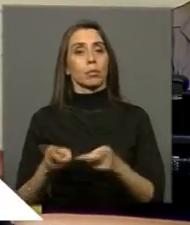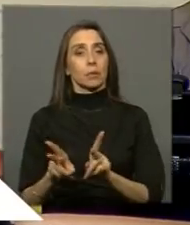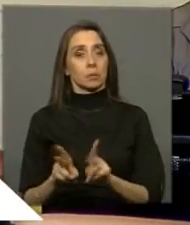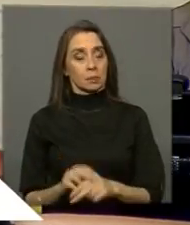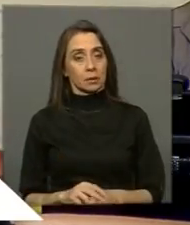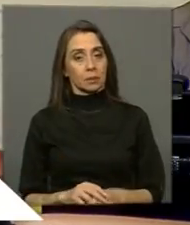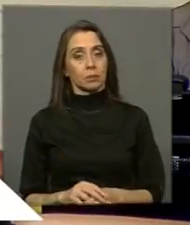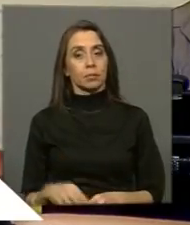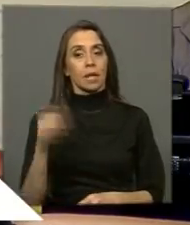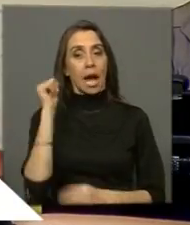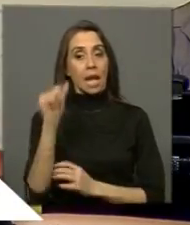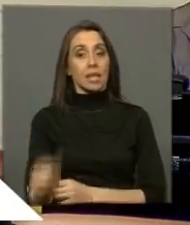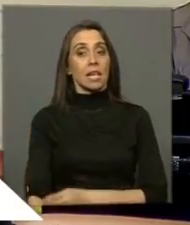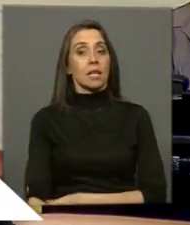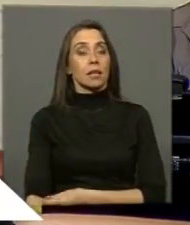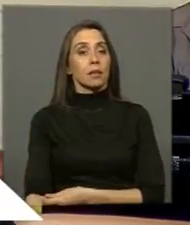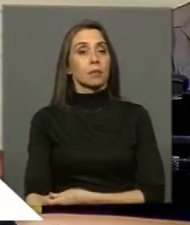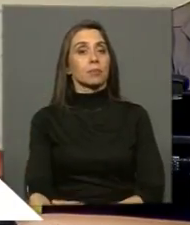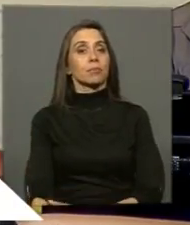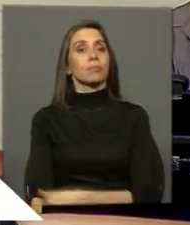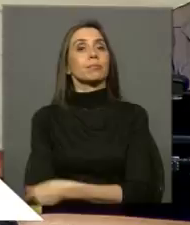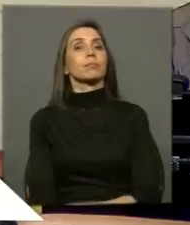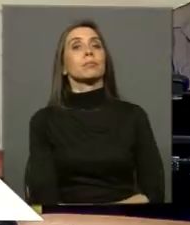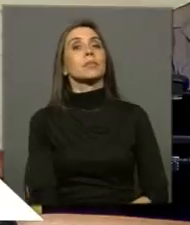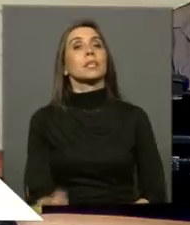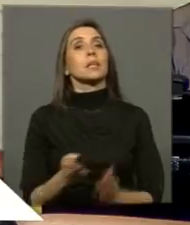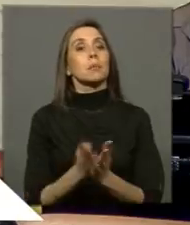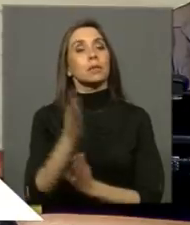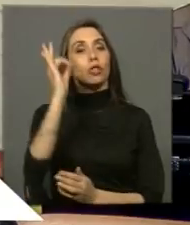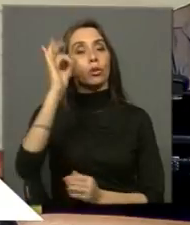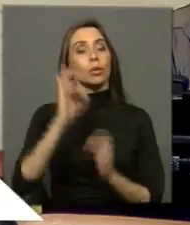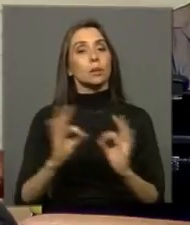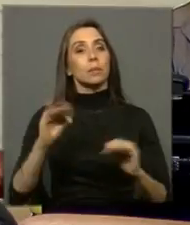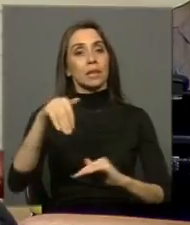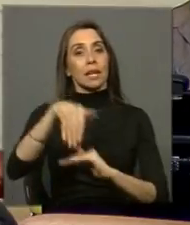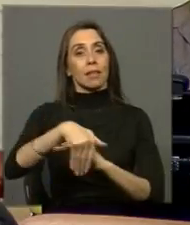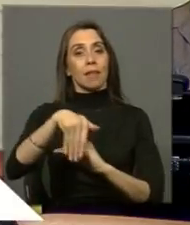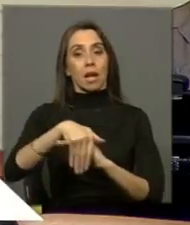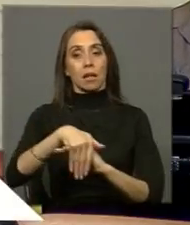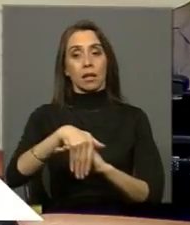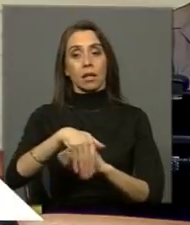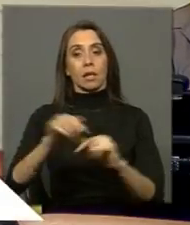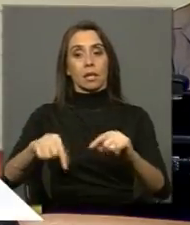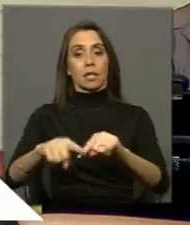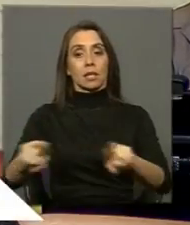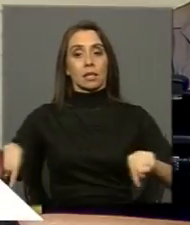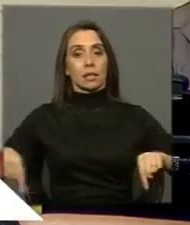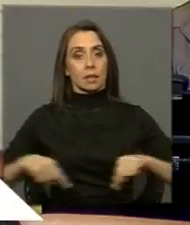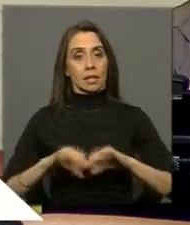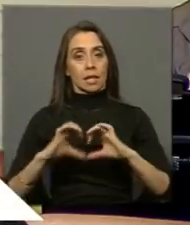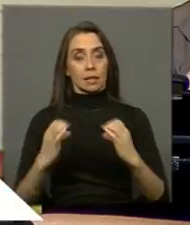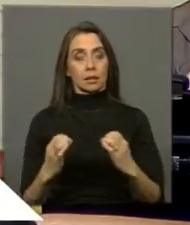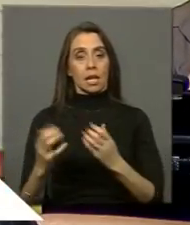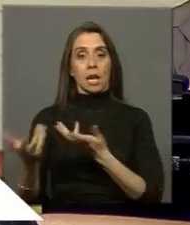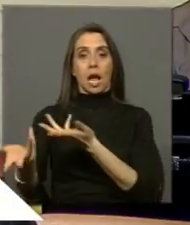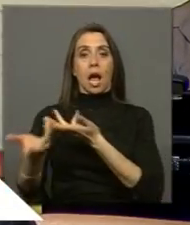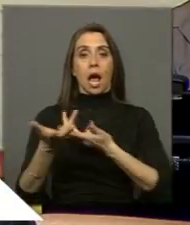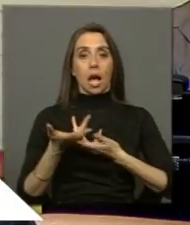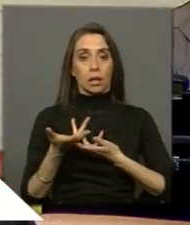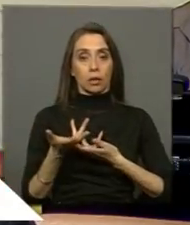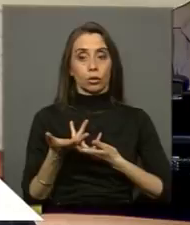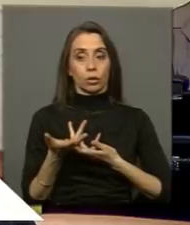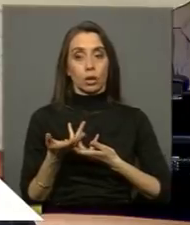En el día de ayer, al iniciar la sesión especial de la tarde, fui objeto dentro de este hemiciclo de agresiones,